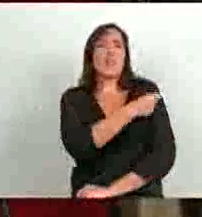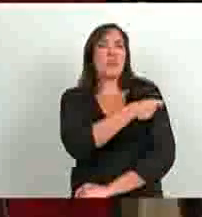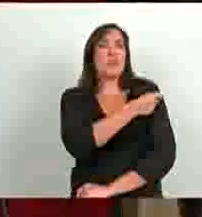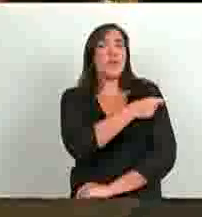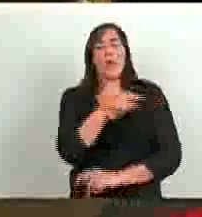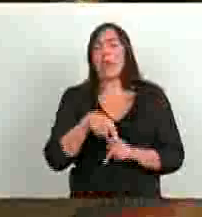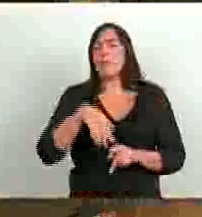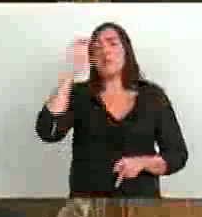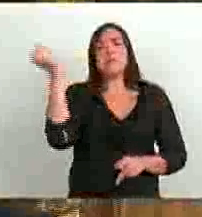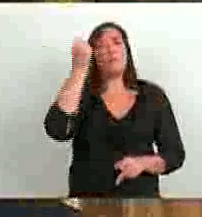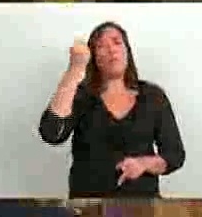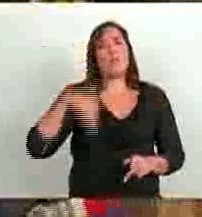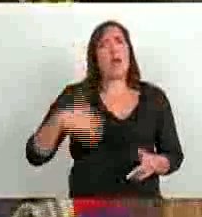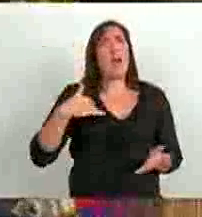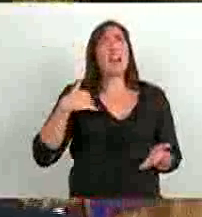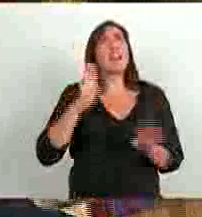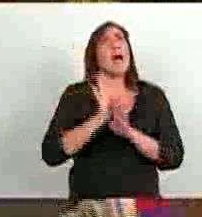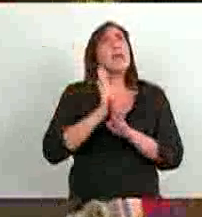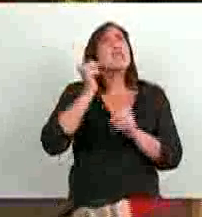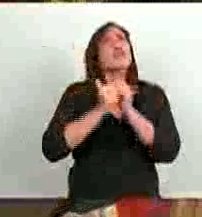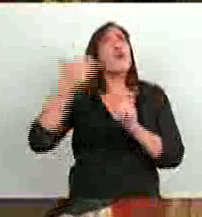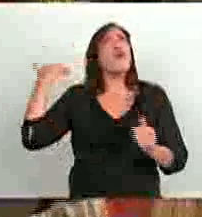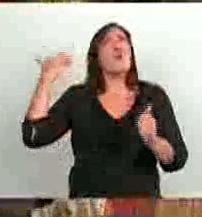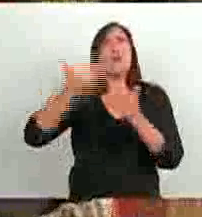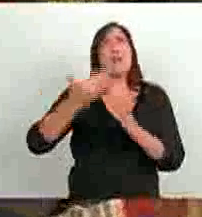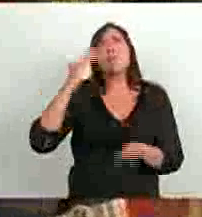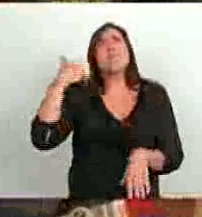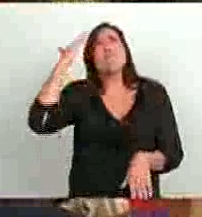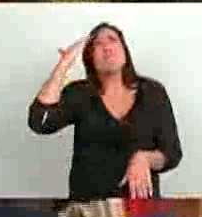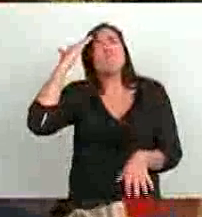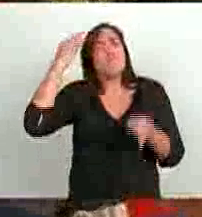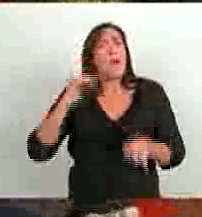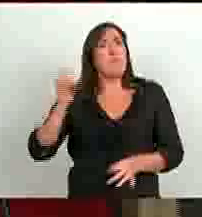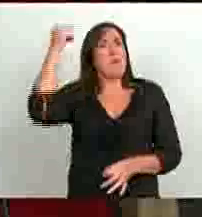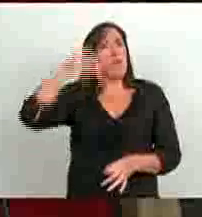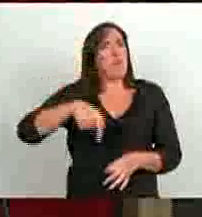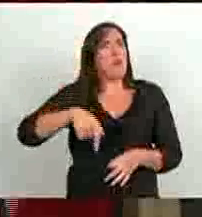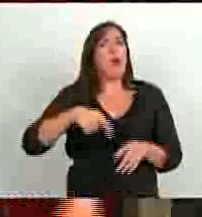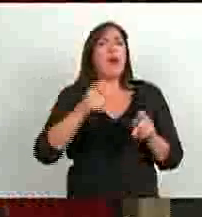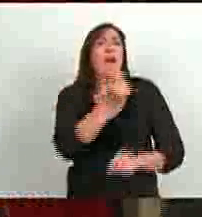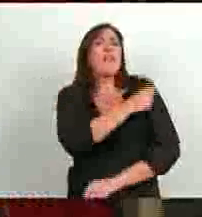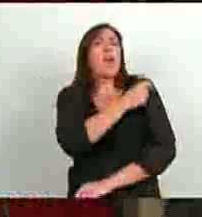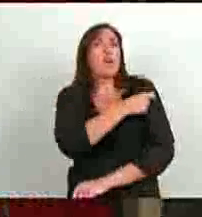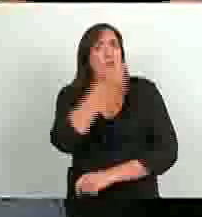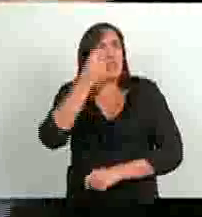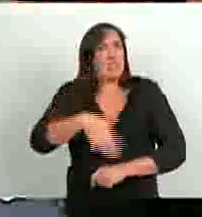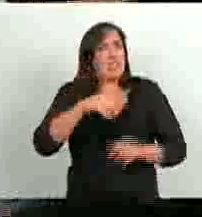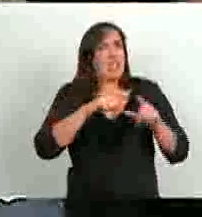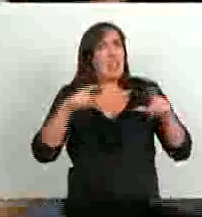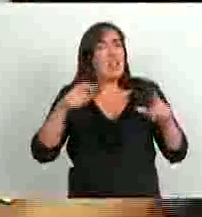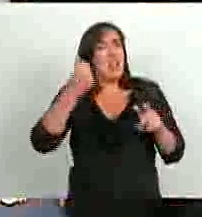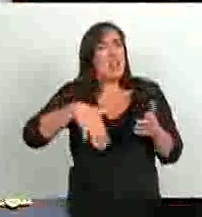en la República Argentina, con vacunas además de un altísimo costo,